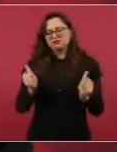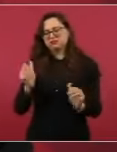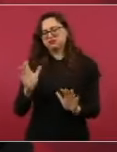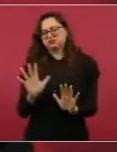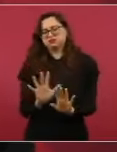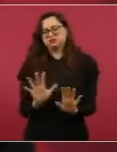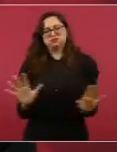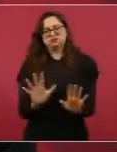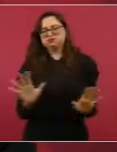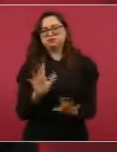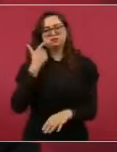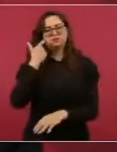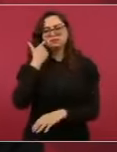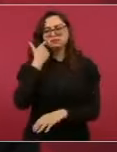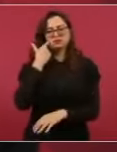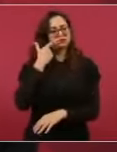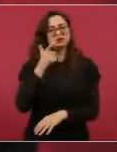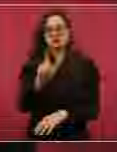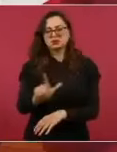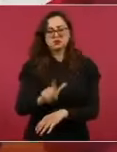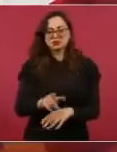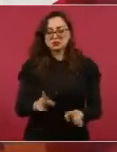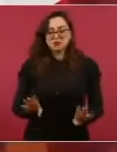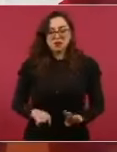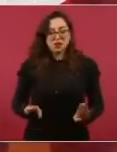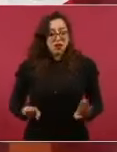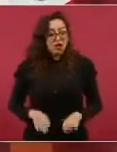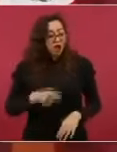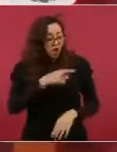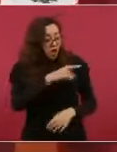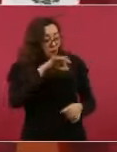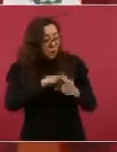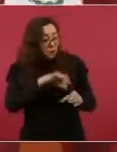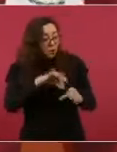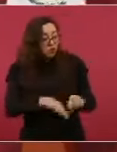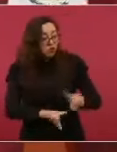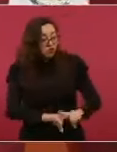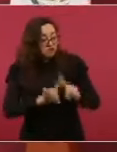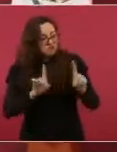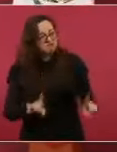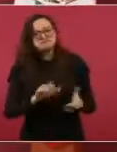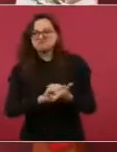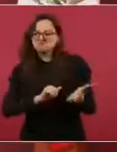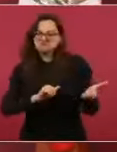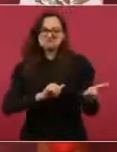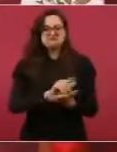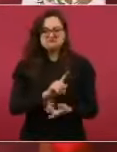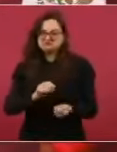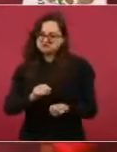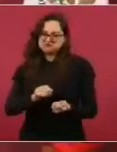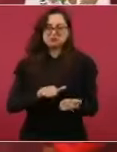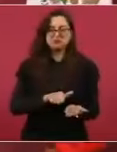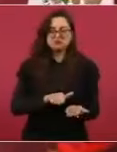de intolerancia para afianzar